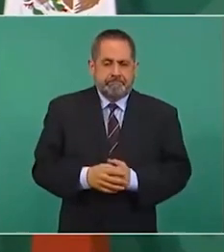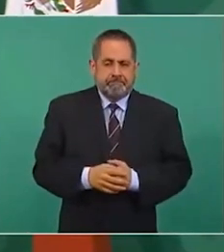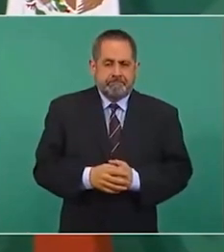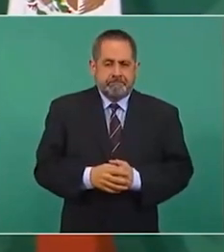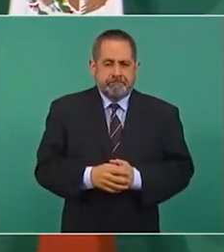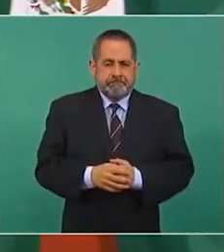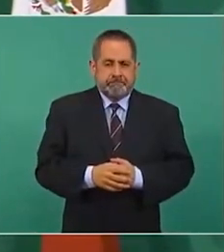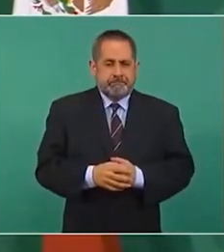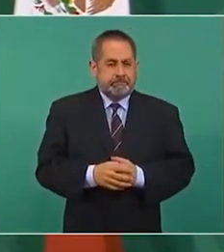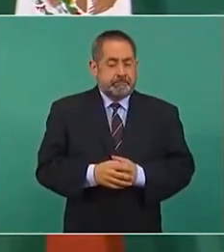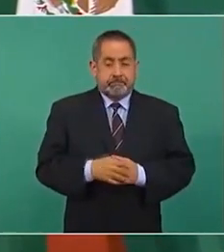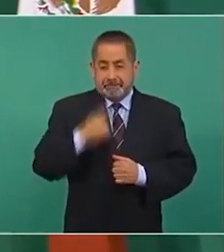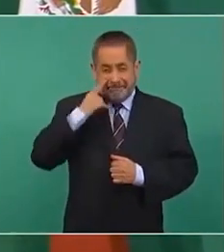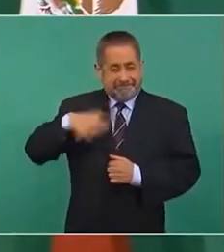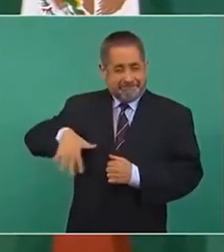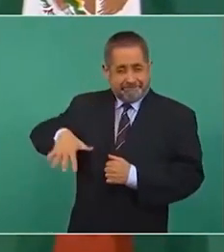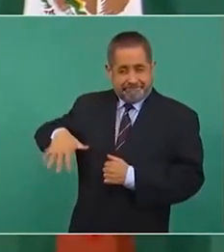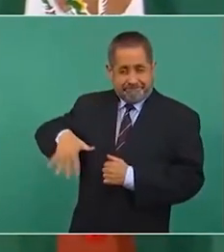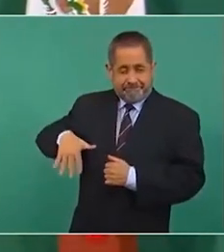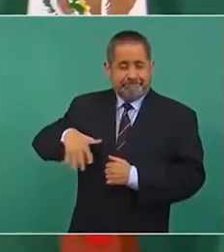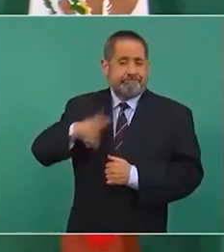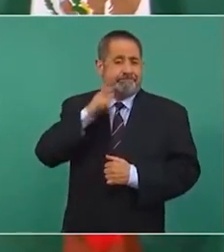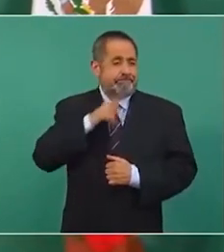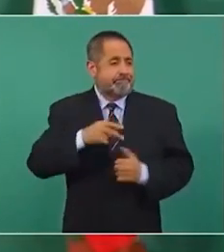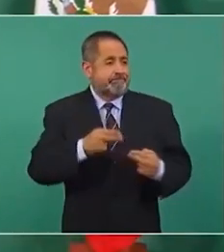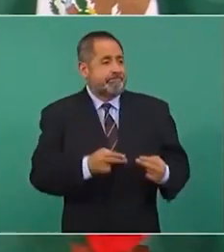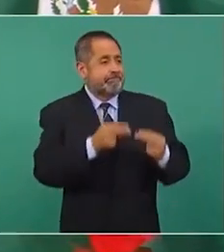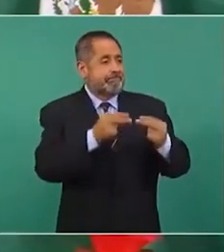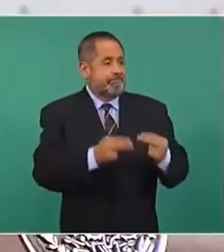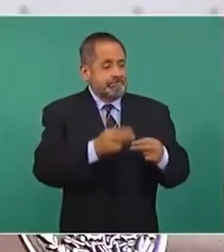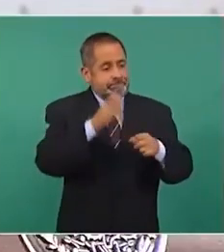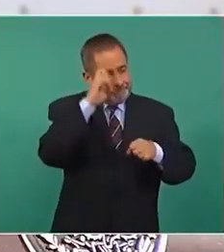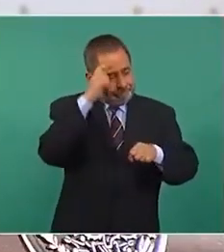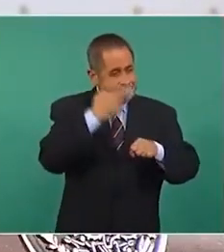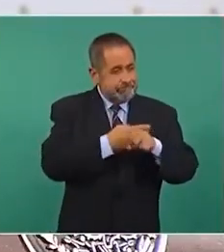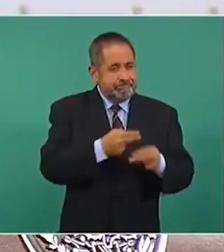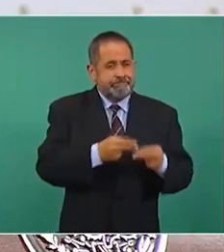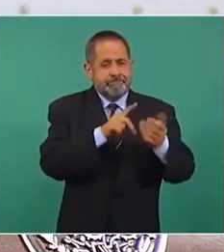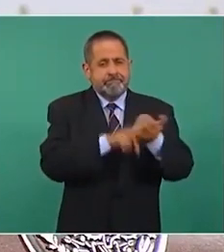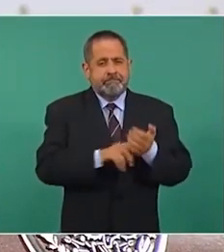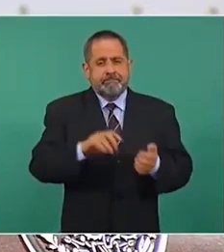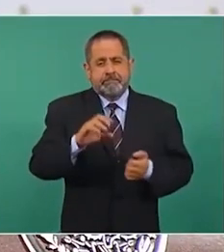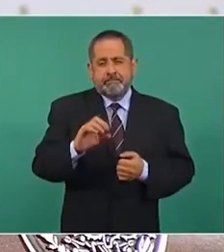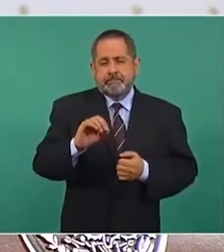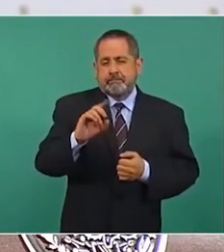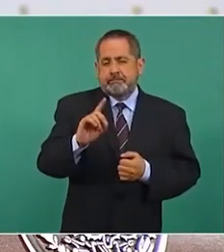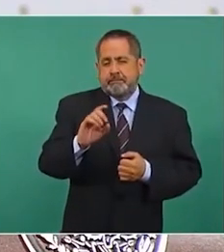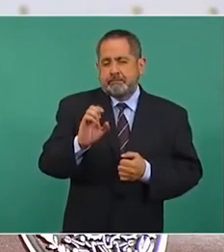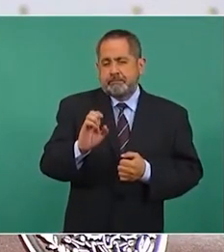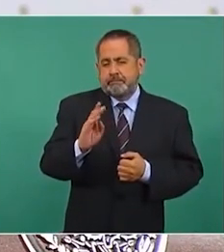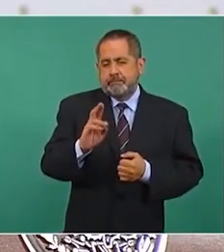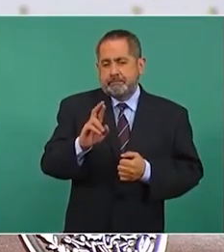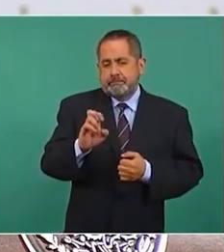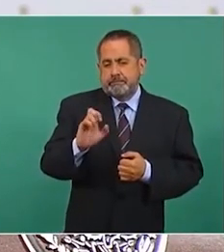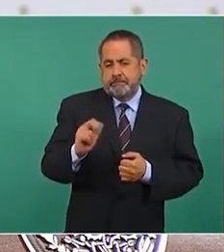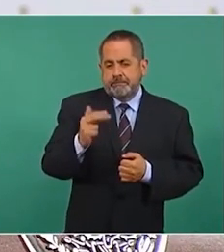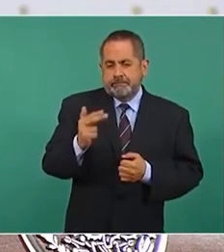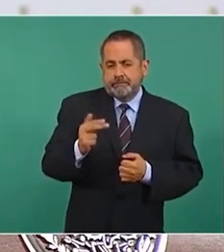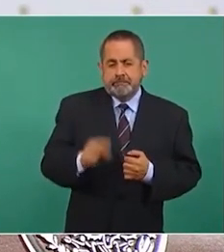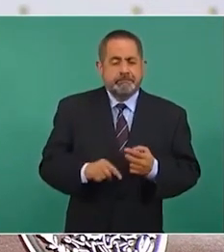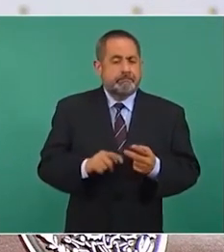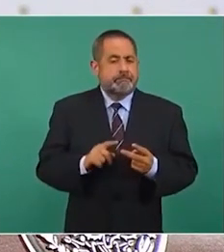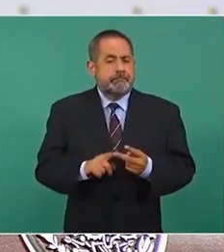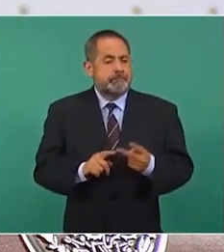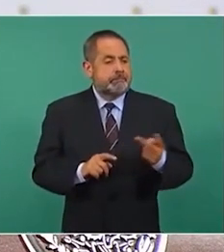todos estos negocios con empresas extranjeras, lo de Odebrecht, él